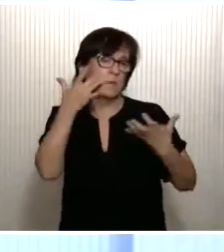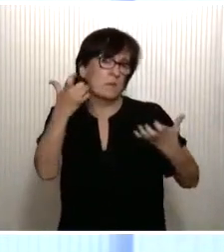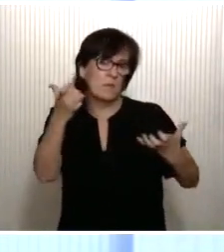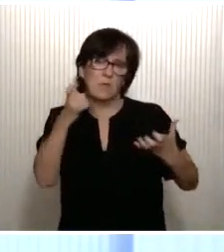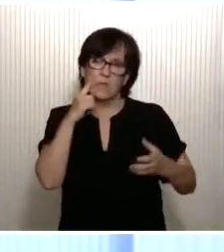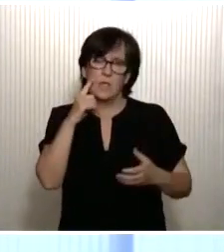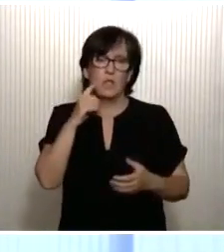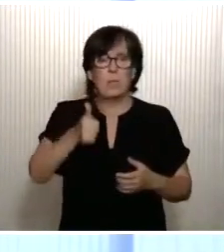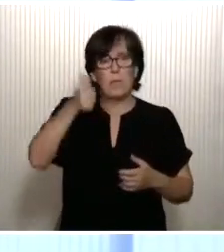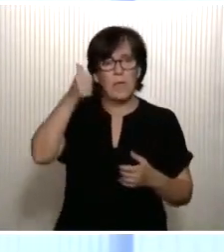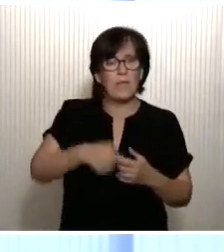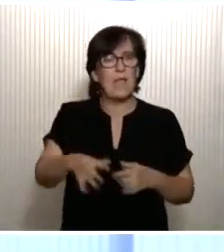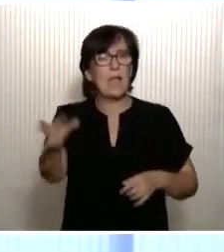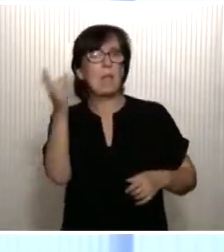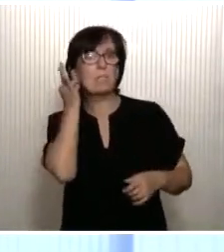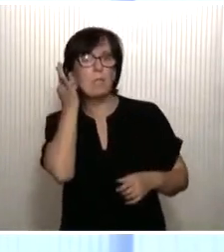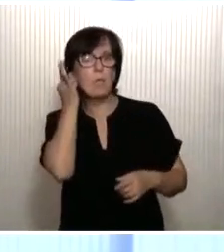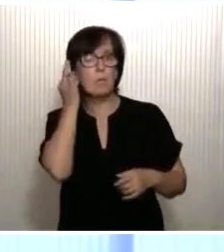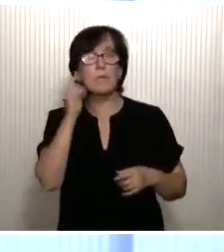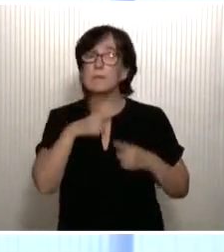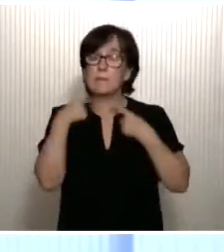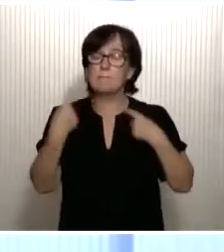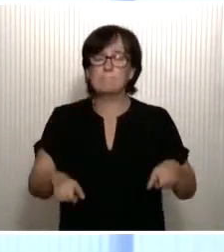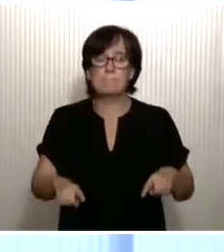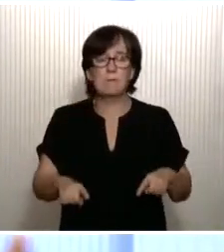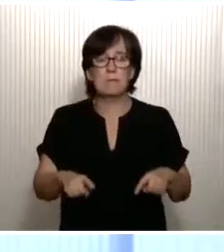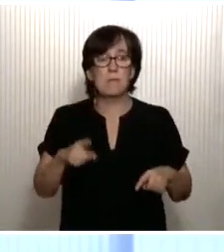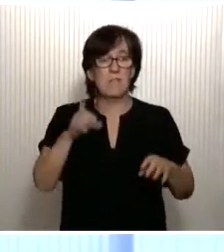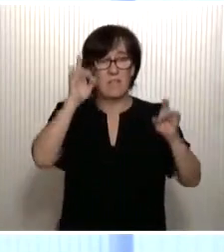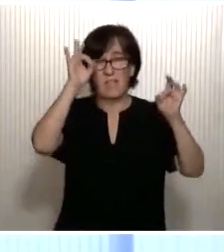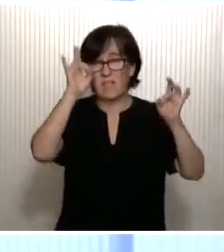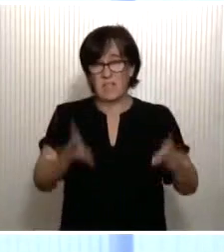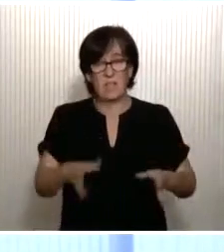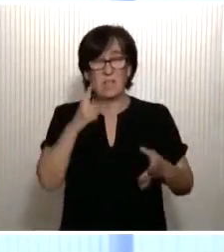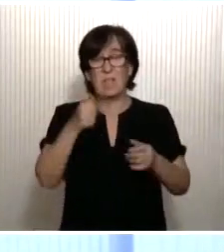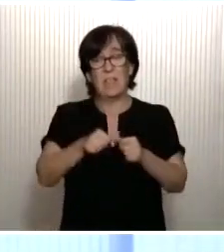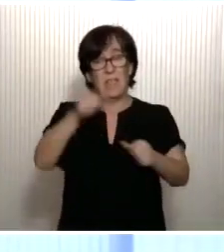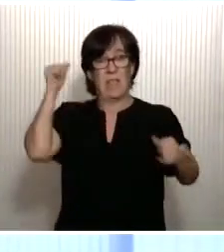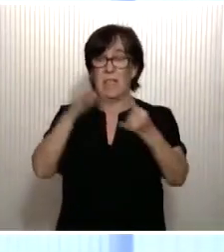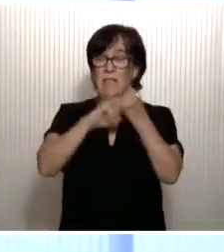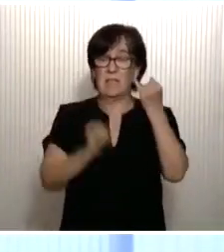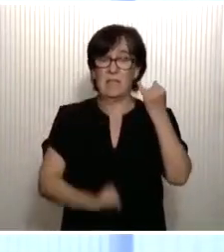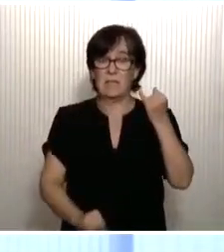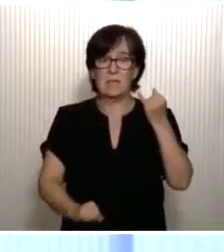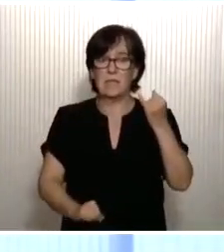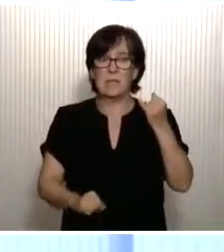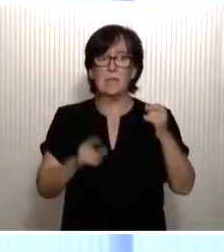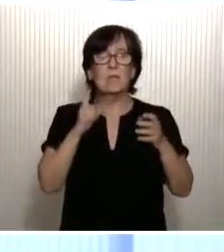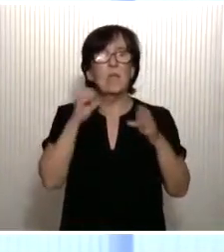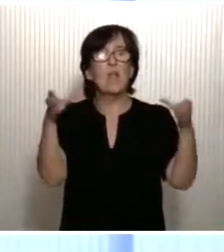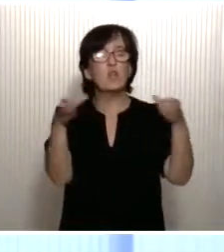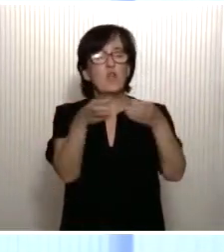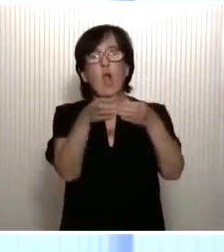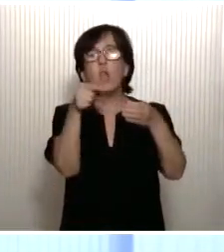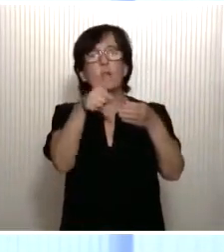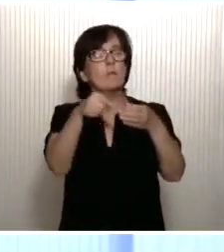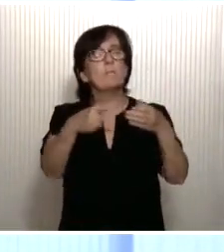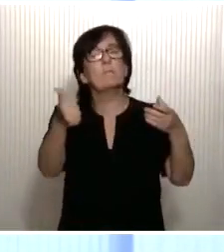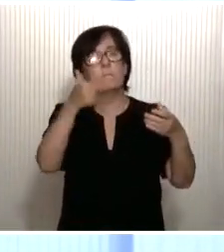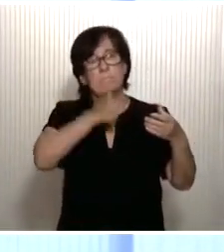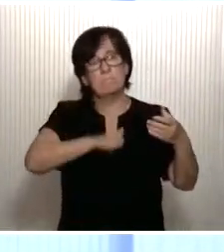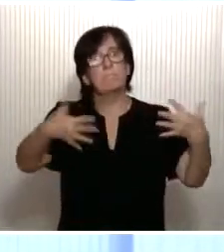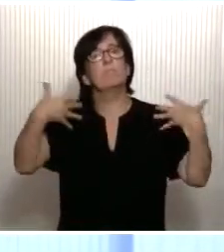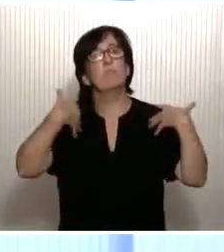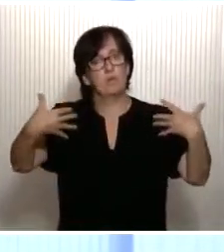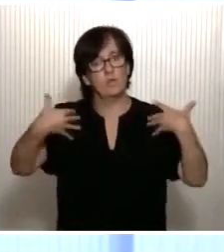perentorio. Las mujeres, desgraciadamente, como ha ocurrido también en crisis previas, son el colectivo que más ha sufrido las